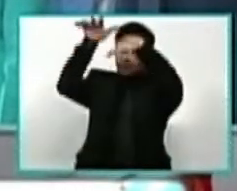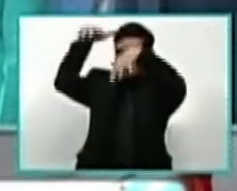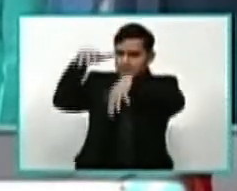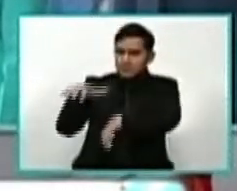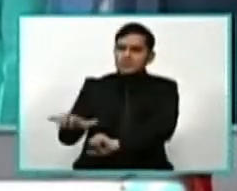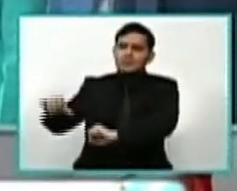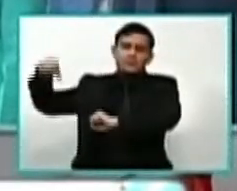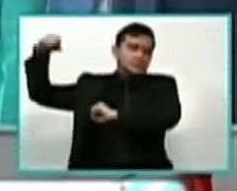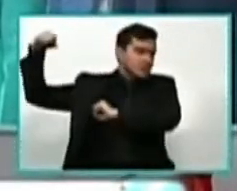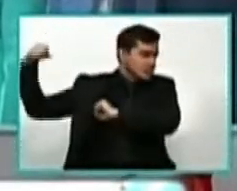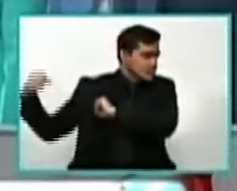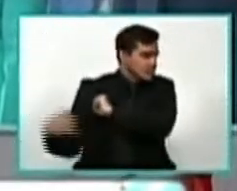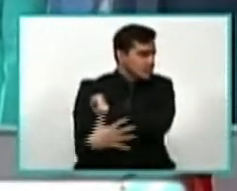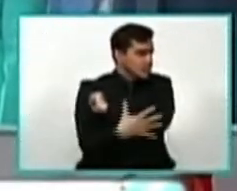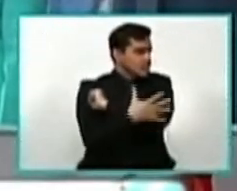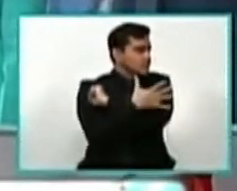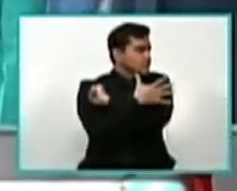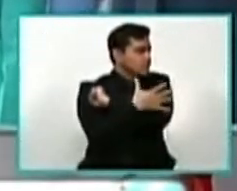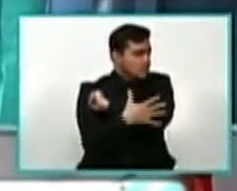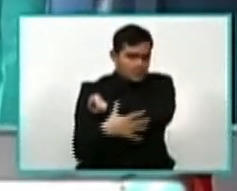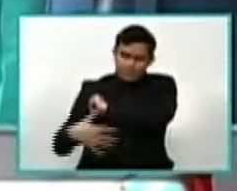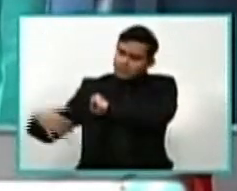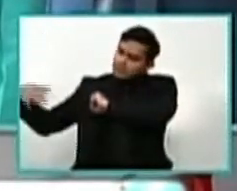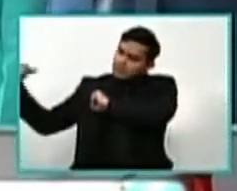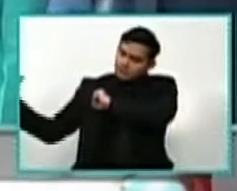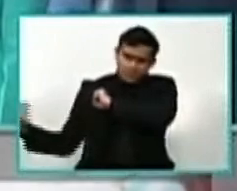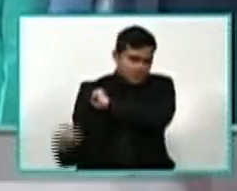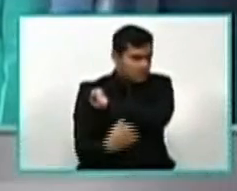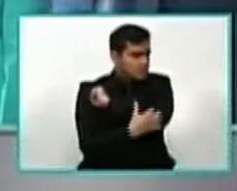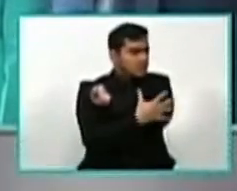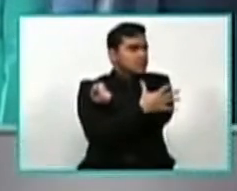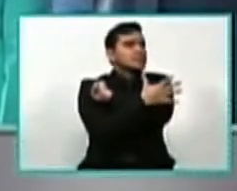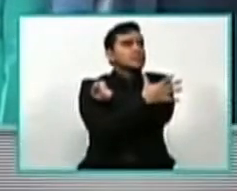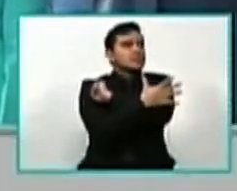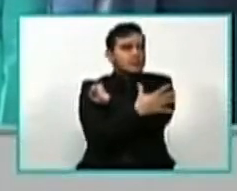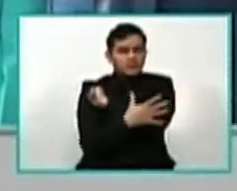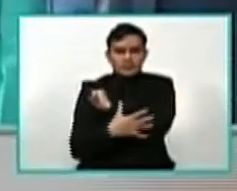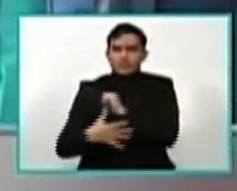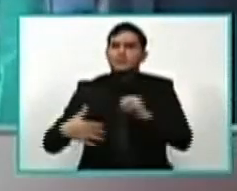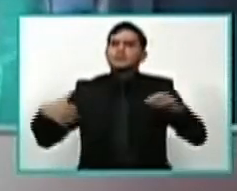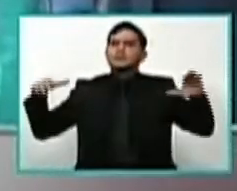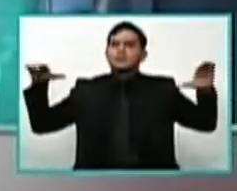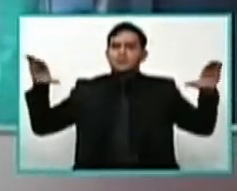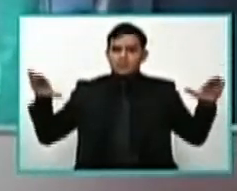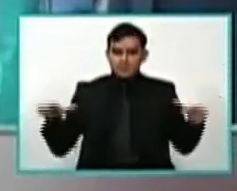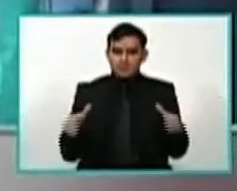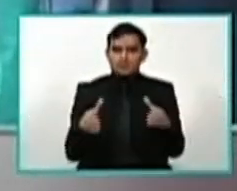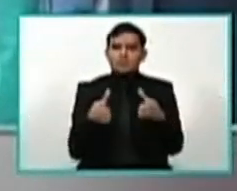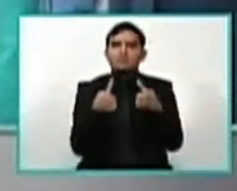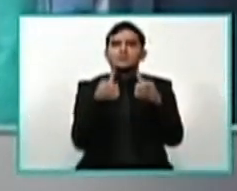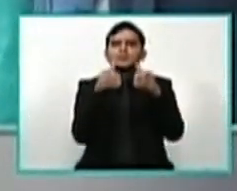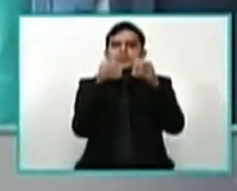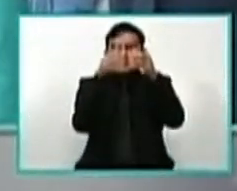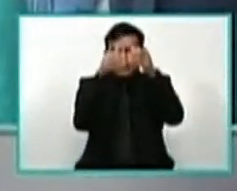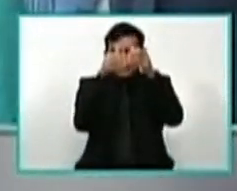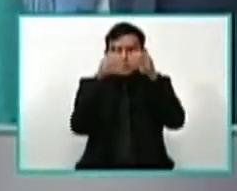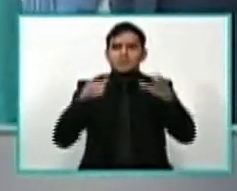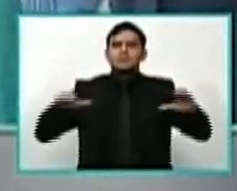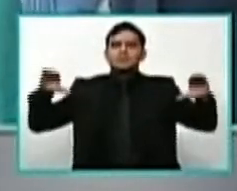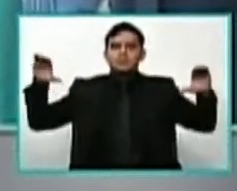rumoroso, con sus ondas bravías escudas. De un